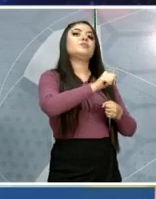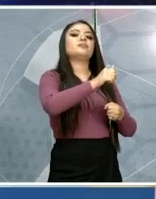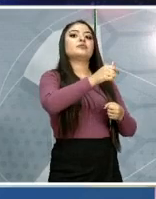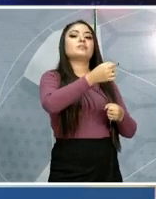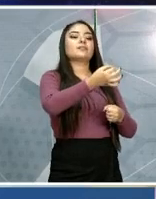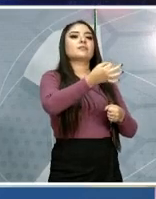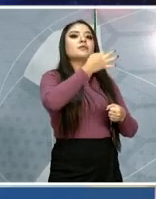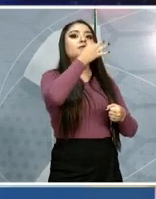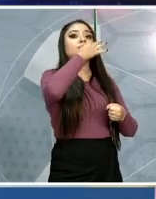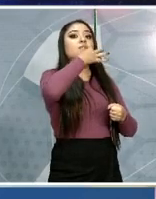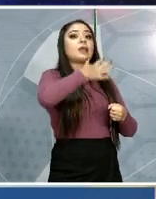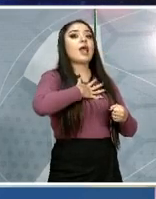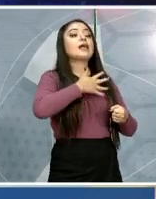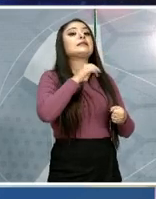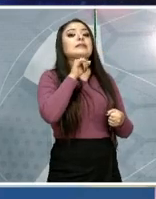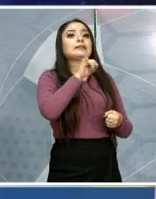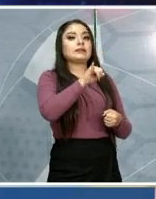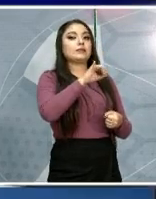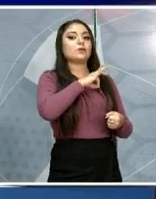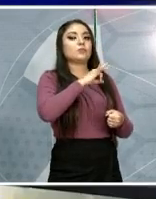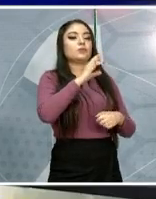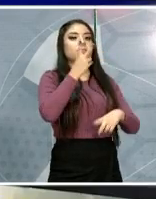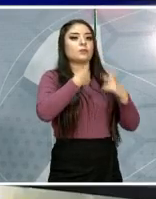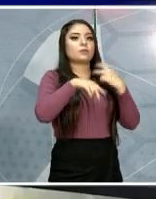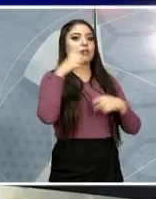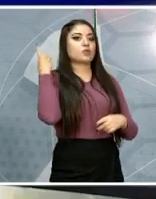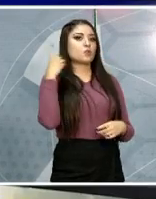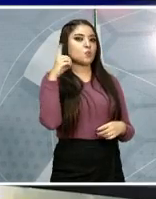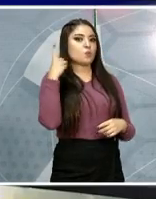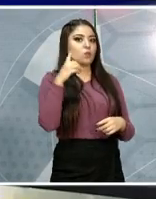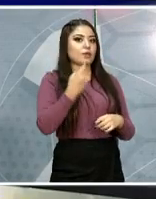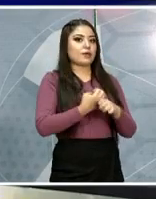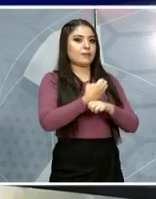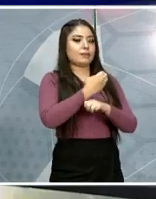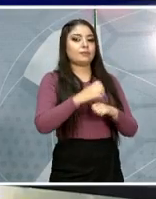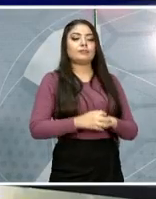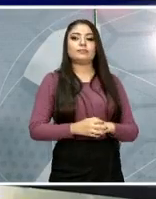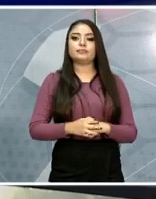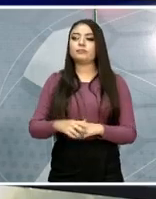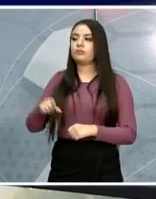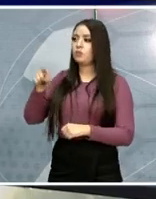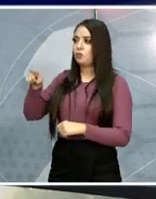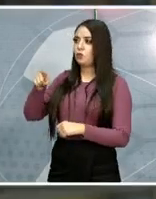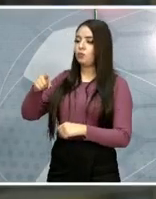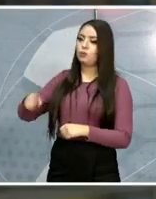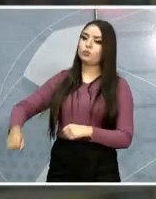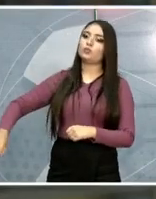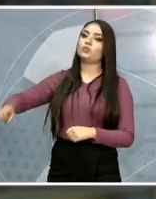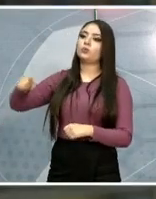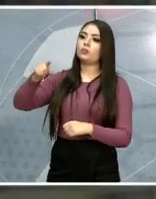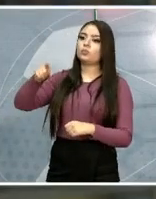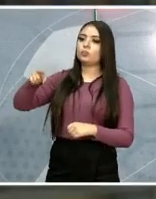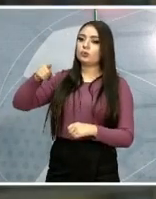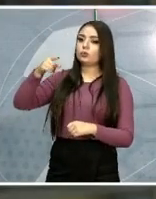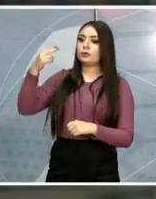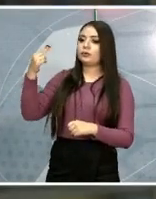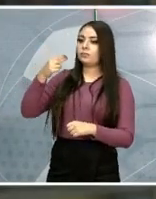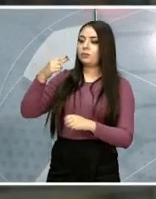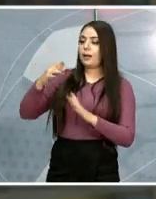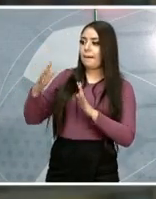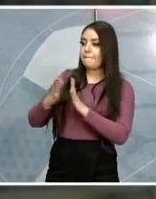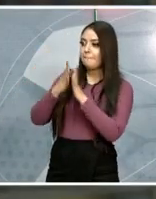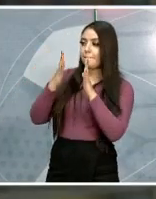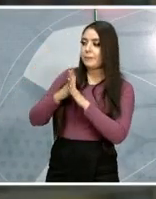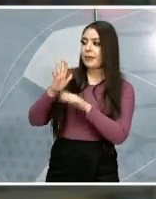para representar al Estado de Durango. ¿Te tuviste que eliminar con otras participantes, Gabi, o solamente te